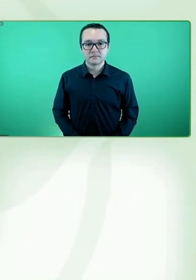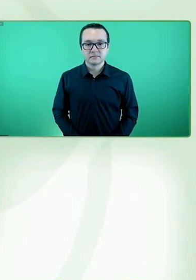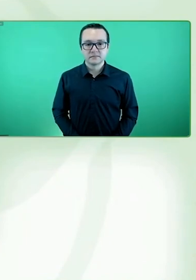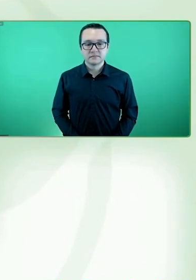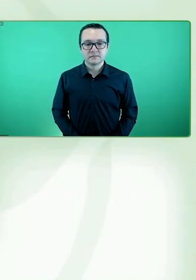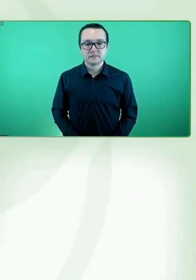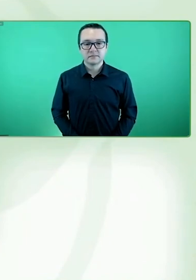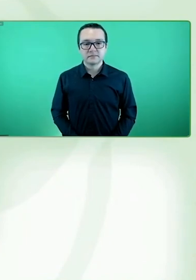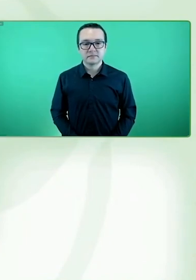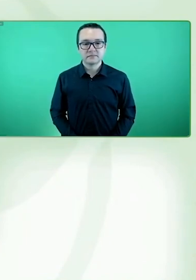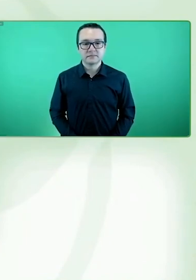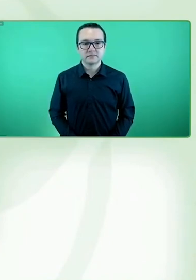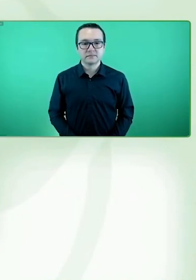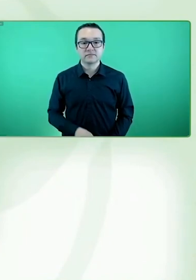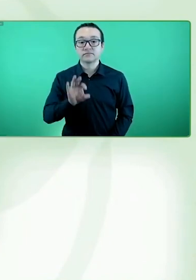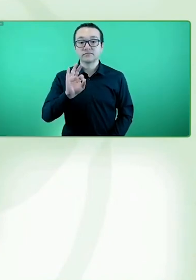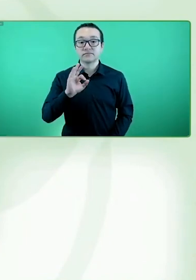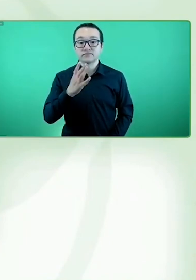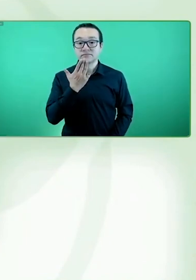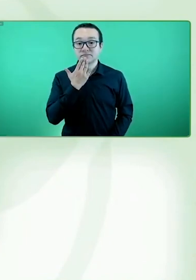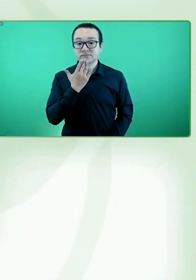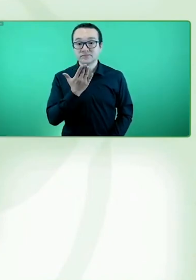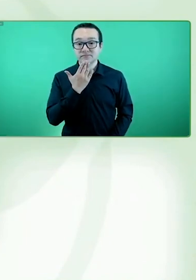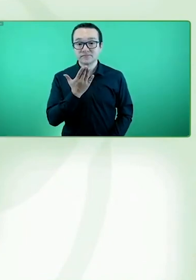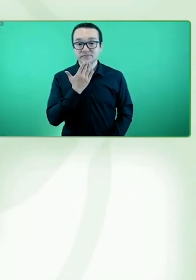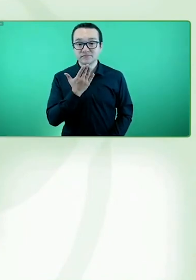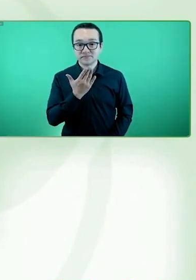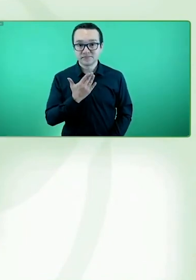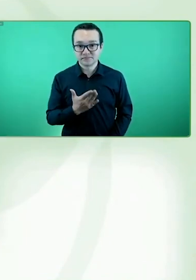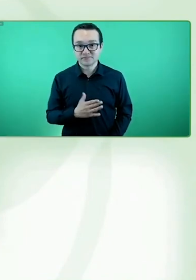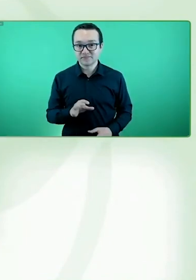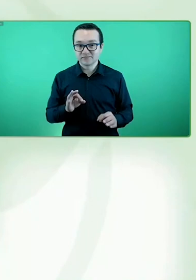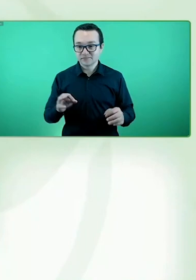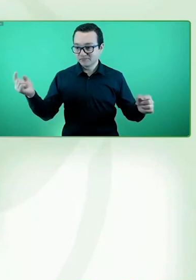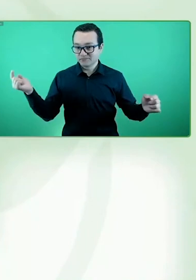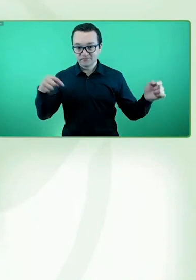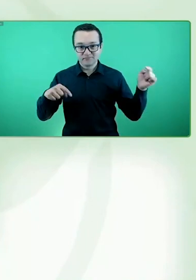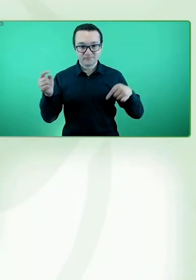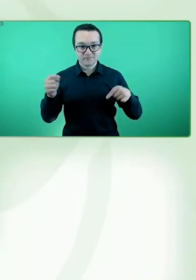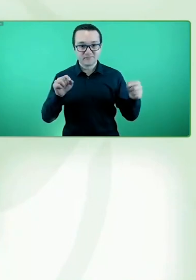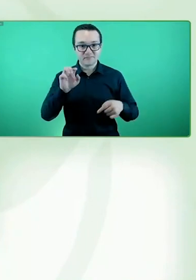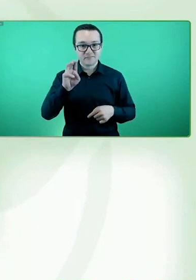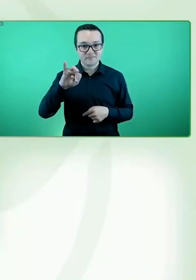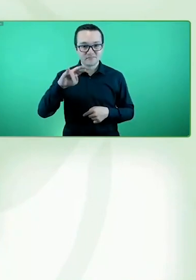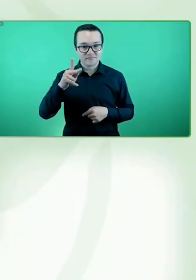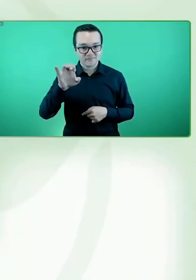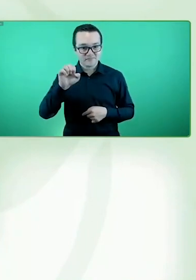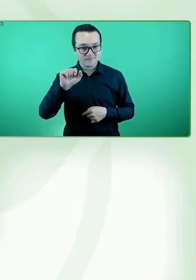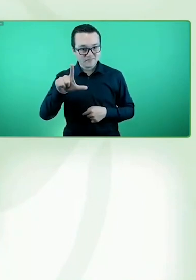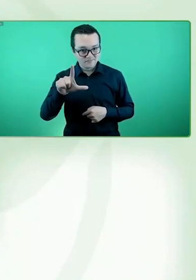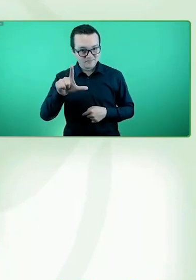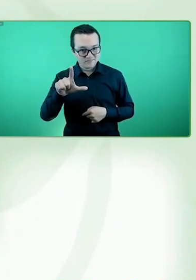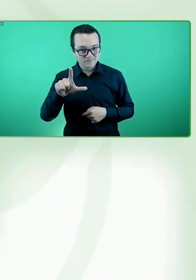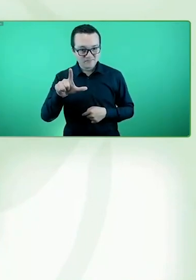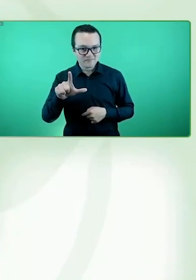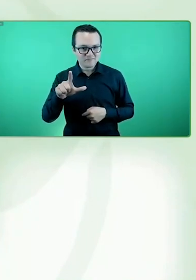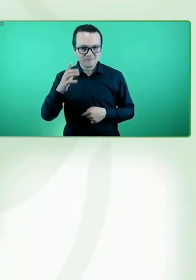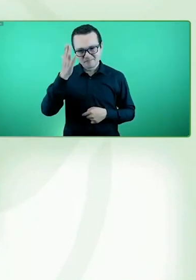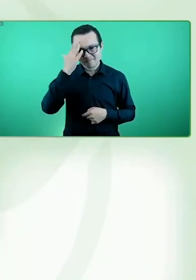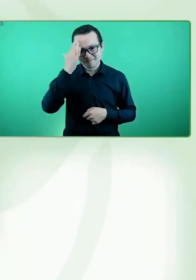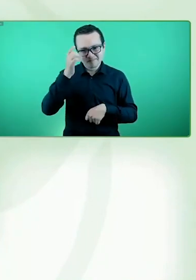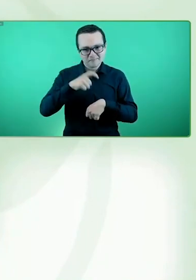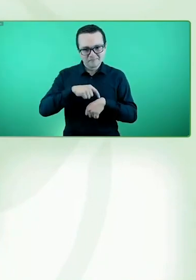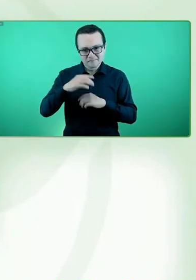Bueno, muchísimas gracias por acompañarnos. Decíamos que, bueno, tenía muy poquito tiempo, pero que realmente para